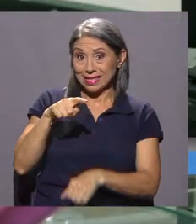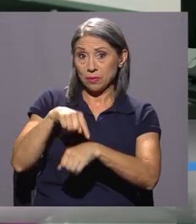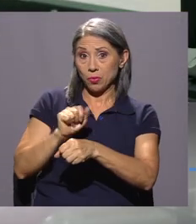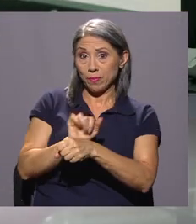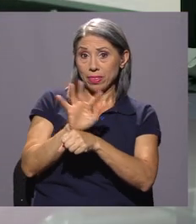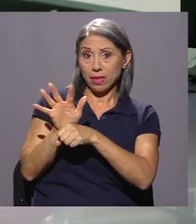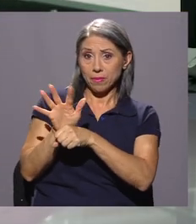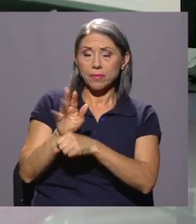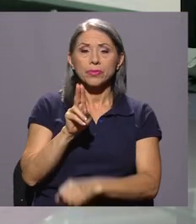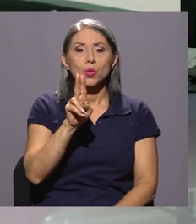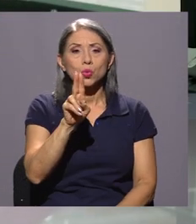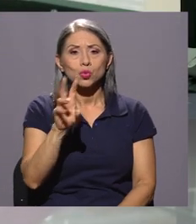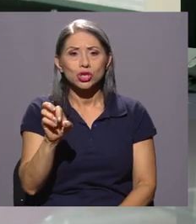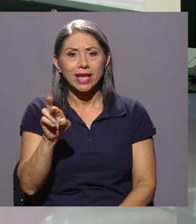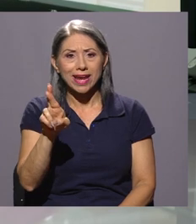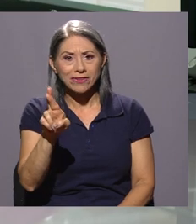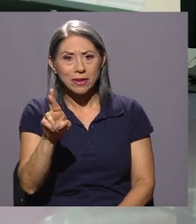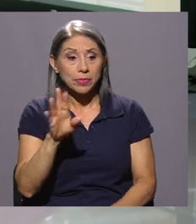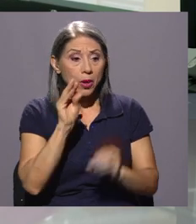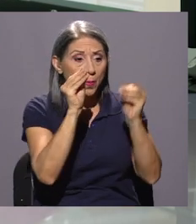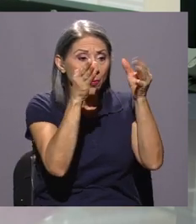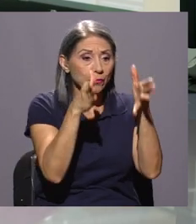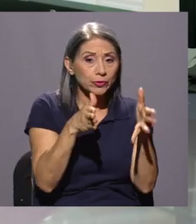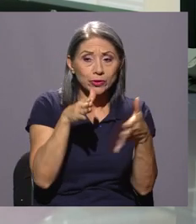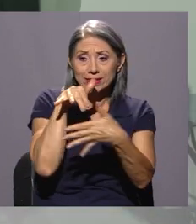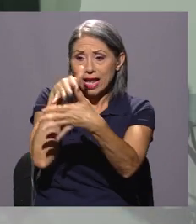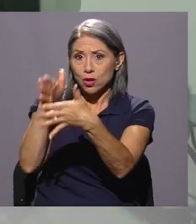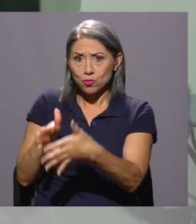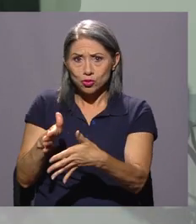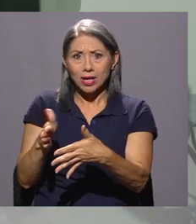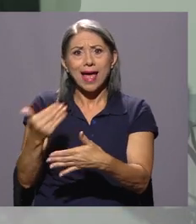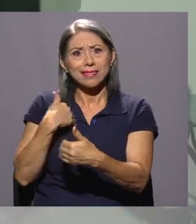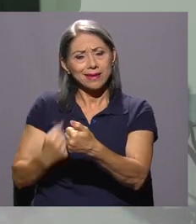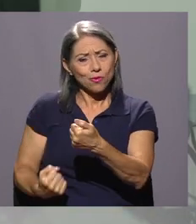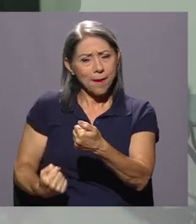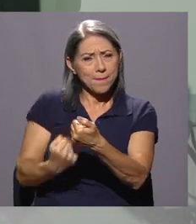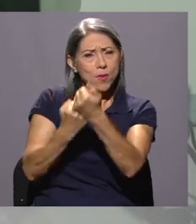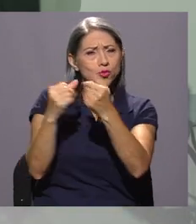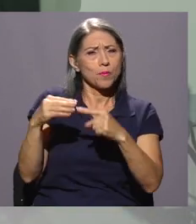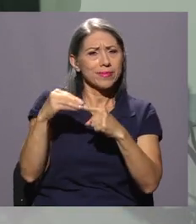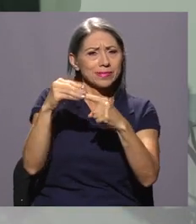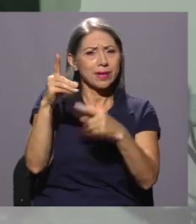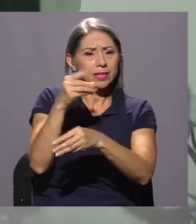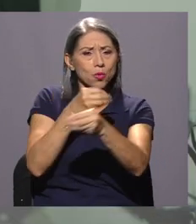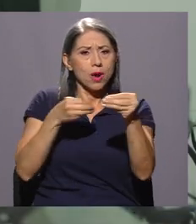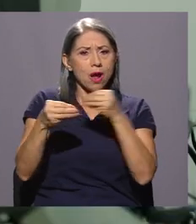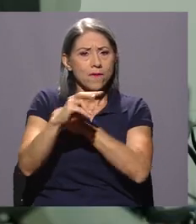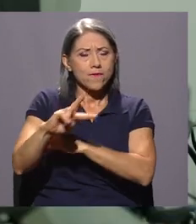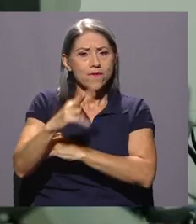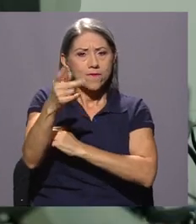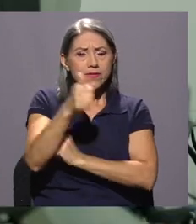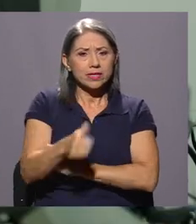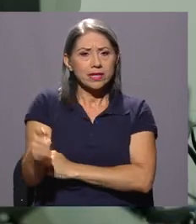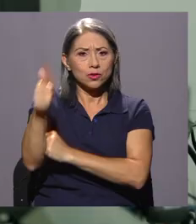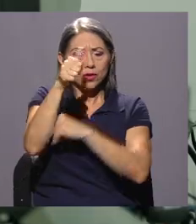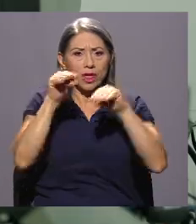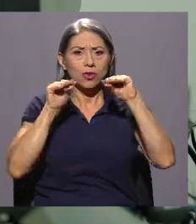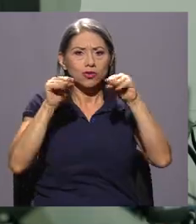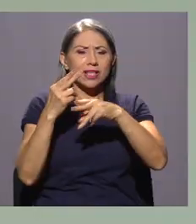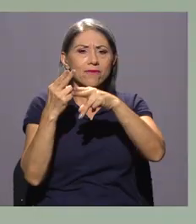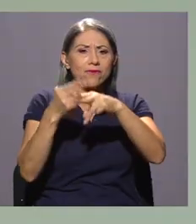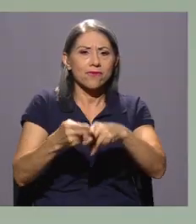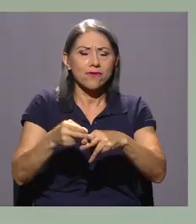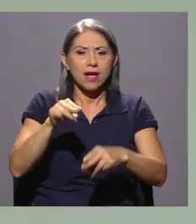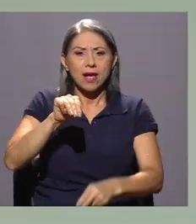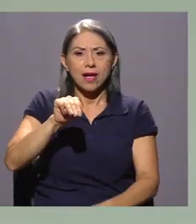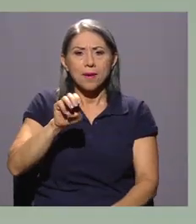Durante esta pandemia, la UCR, sus profesores y alumnos han contado con el apoyo fundamental de una unidad de la Vicerrectoría de Docencia,